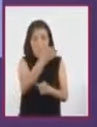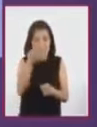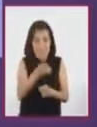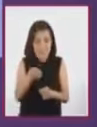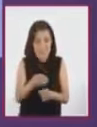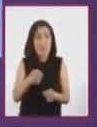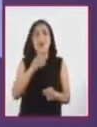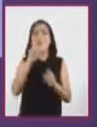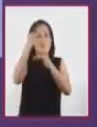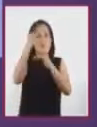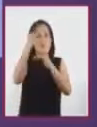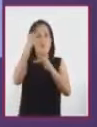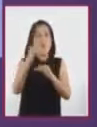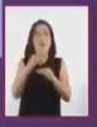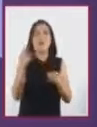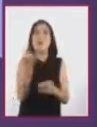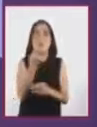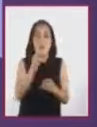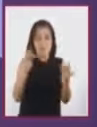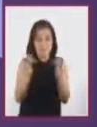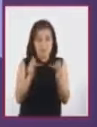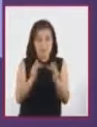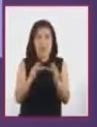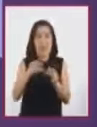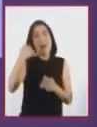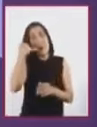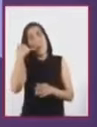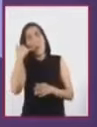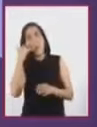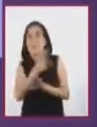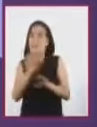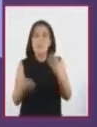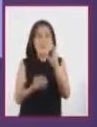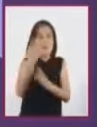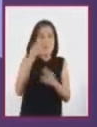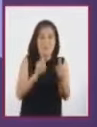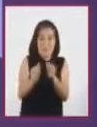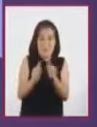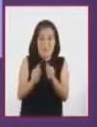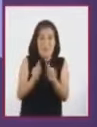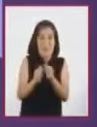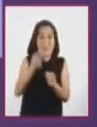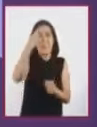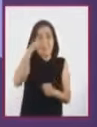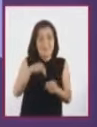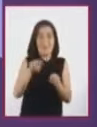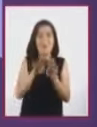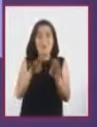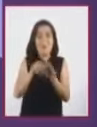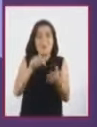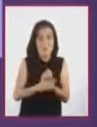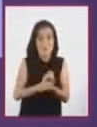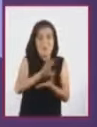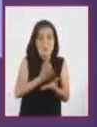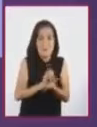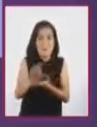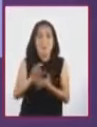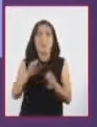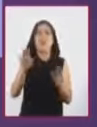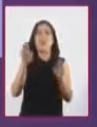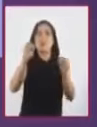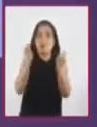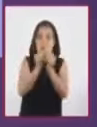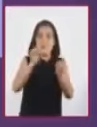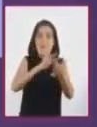lado la comunicación oral y dando paso a la escrita, con algunas limitaciones como textos